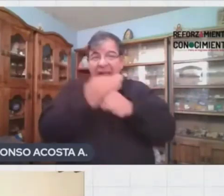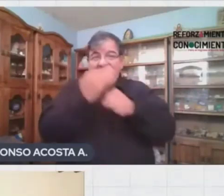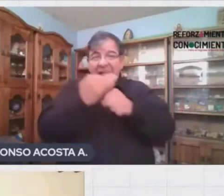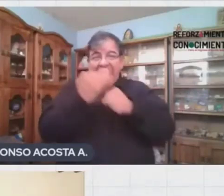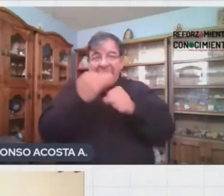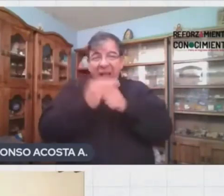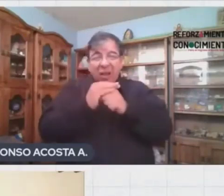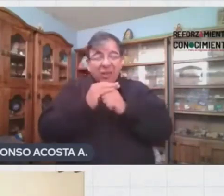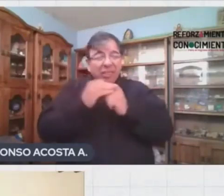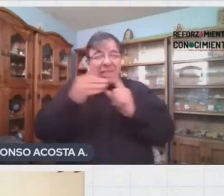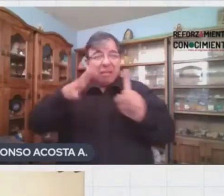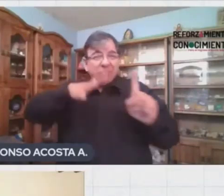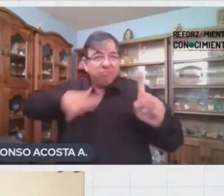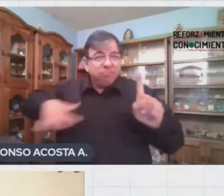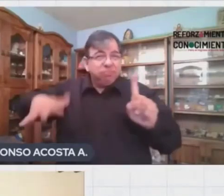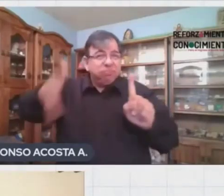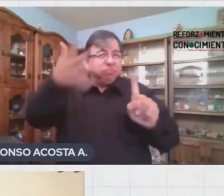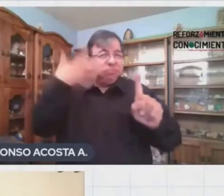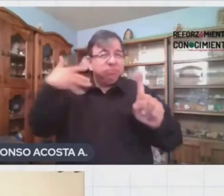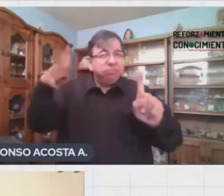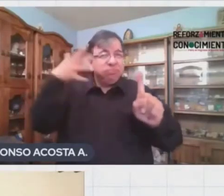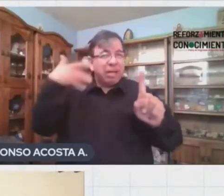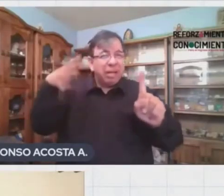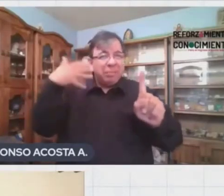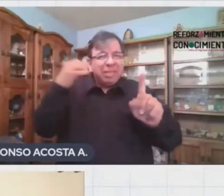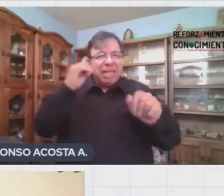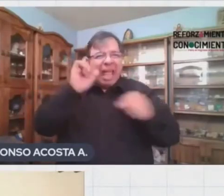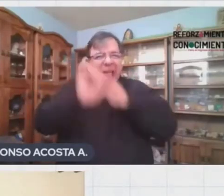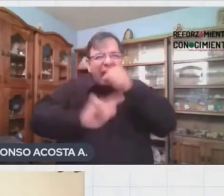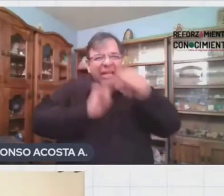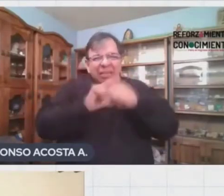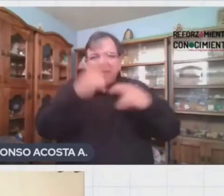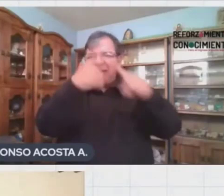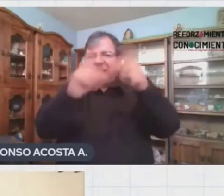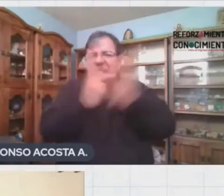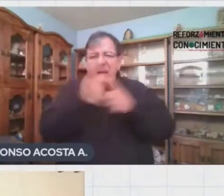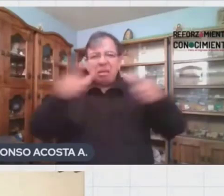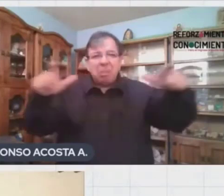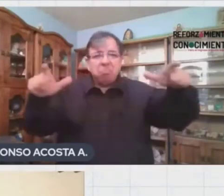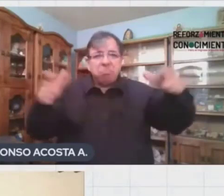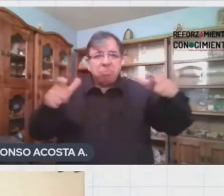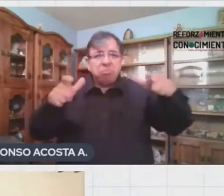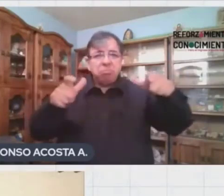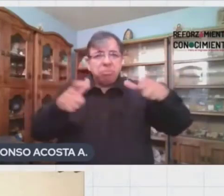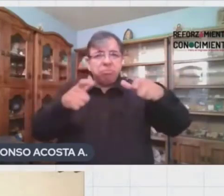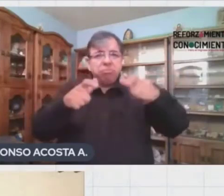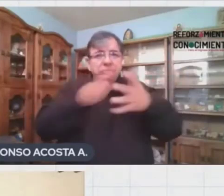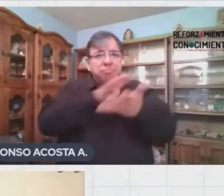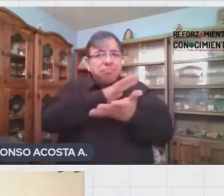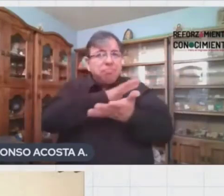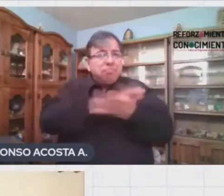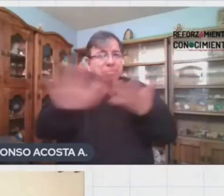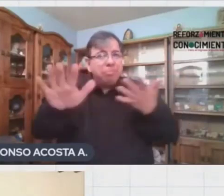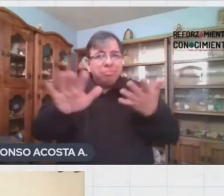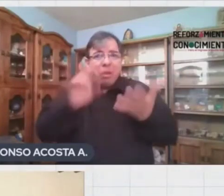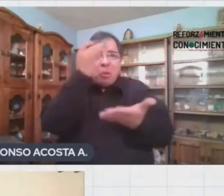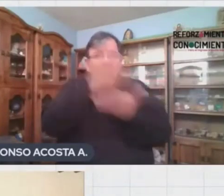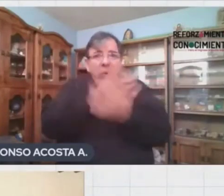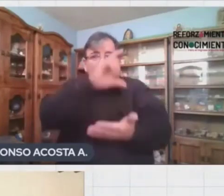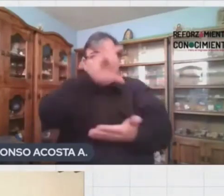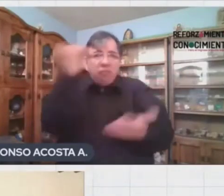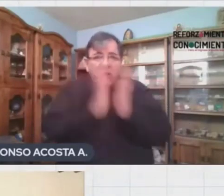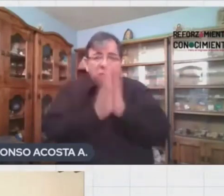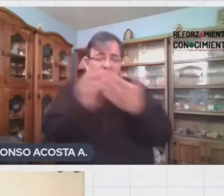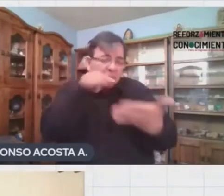ambiental que nos ha llevado a la pérdida de diversidad y la extinción de algunas plantas y animales, que ya solo podemos ver en nuestros libros de texto.